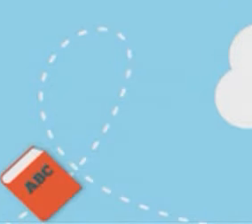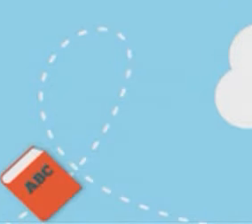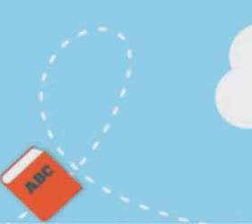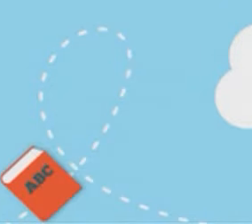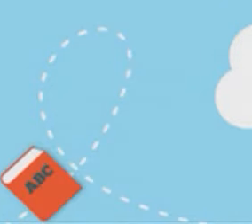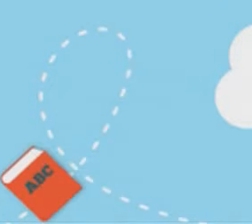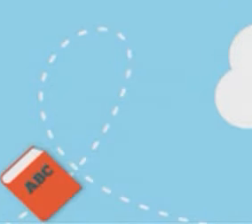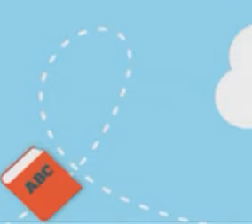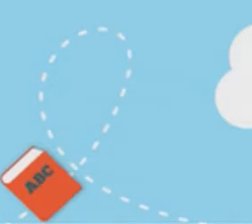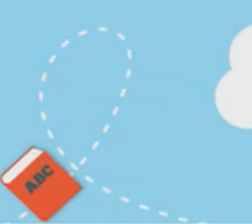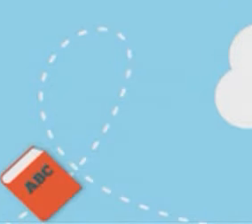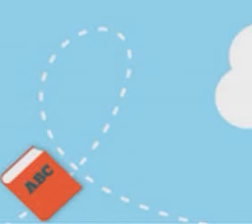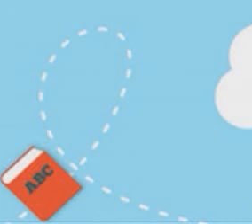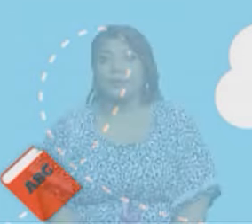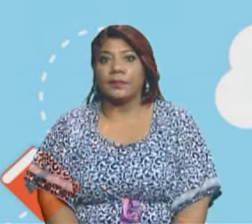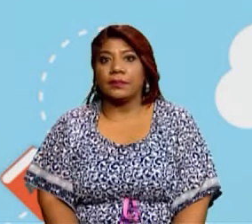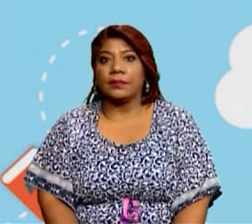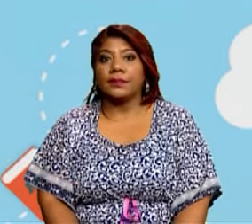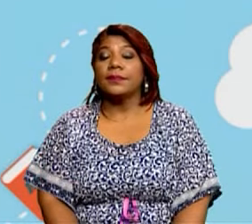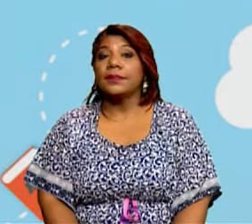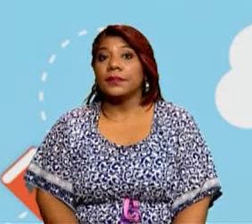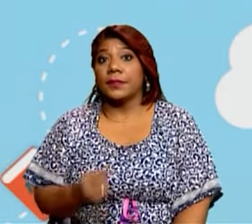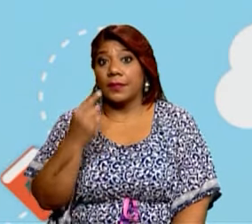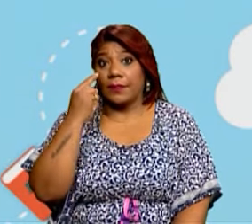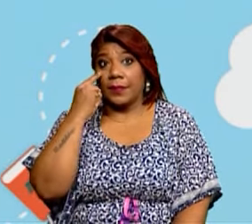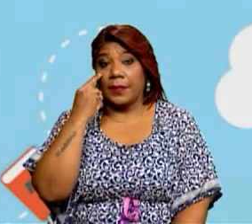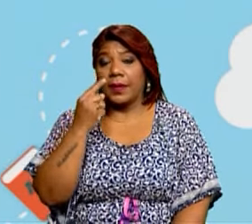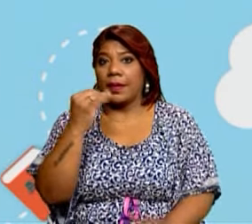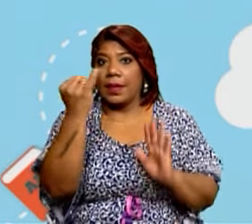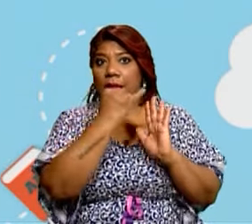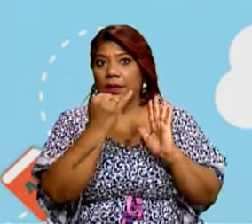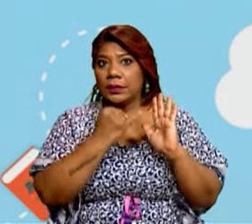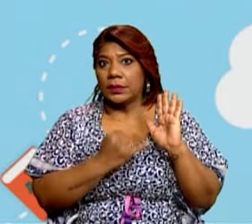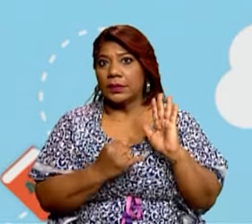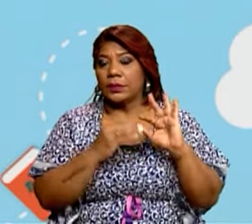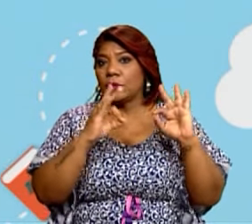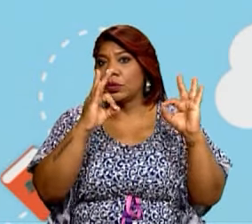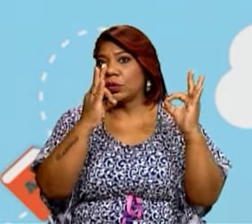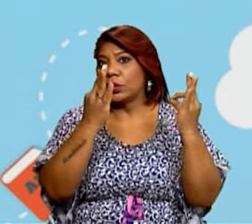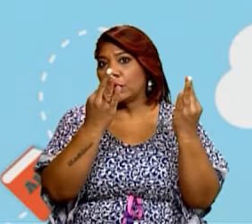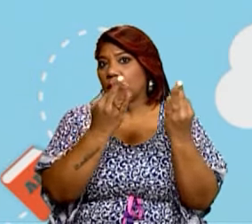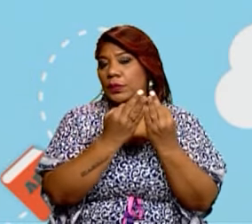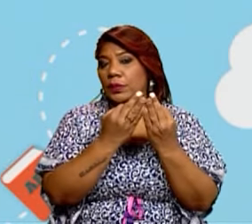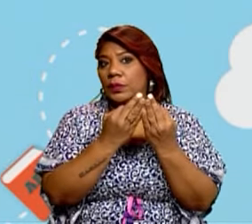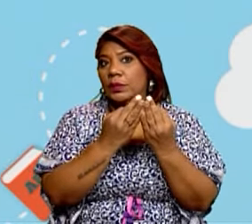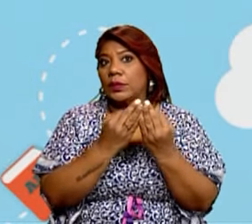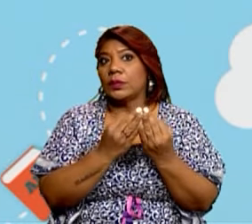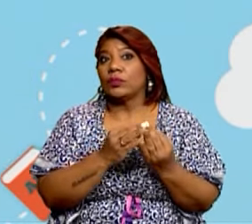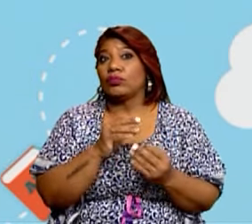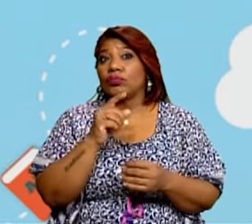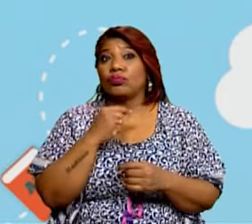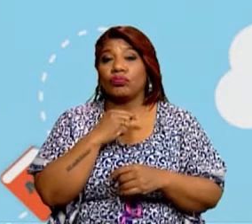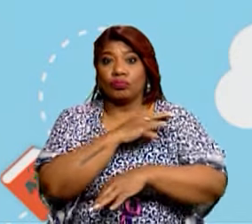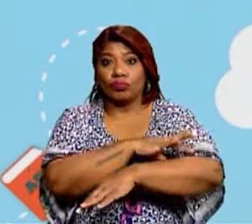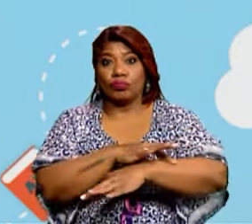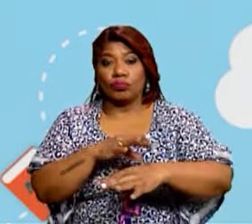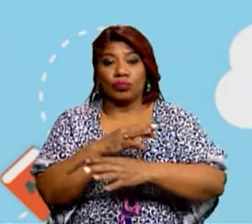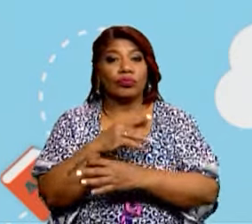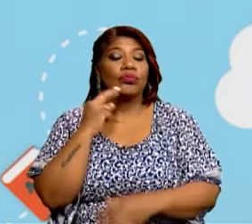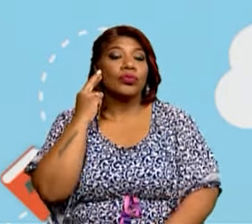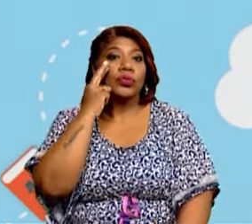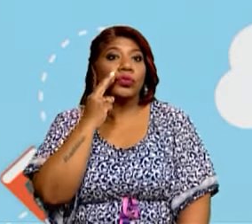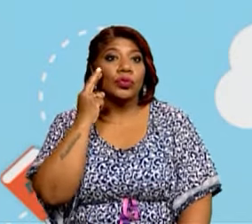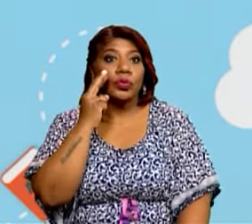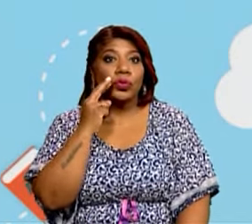en casa. Aquí tenemos la primera familia. A ver, ¿qué tipo de familia es? Una